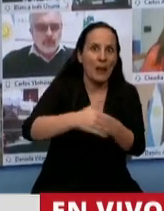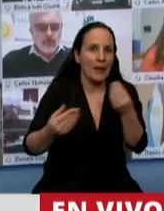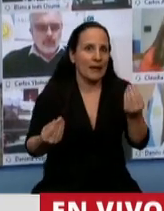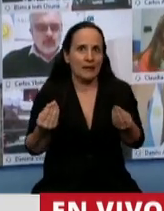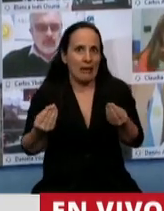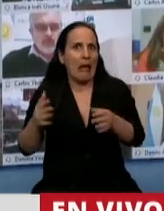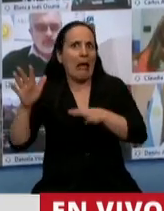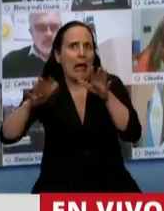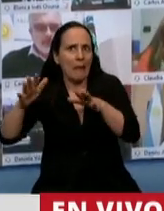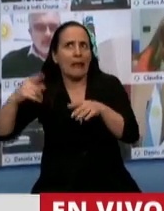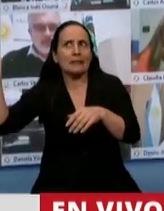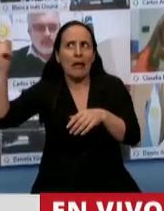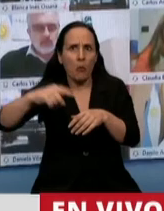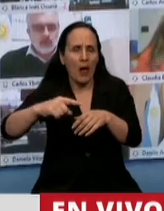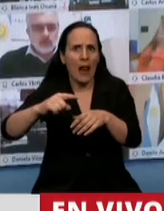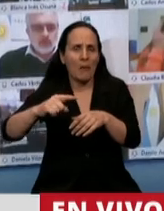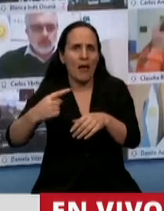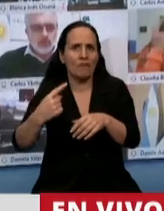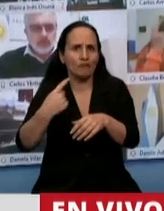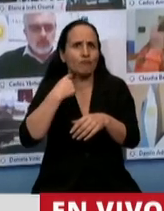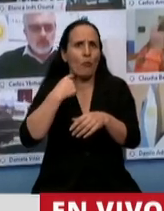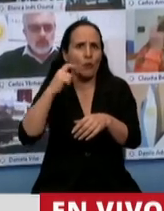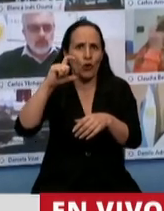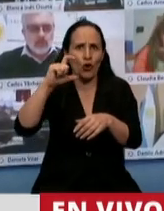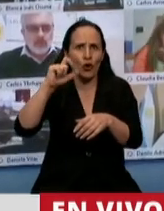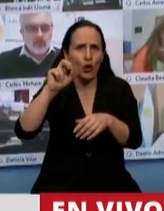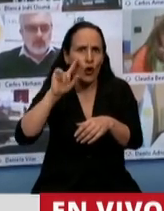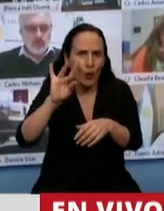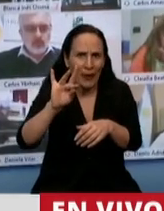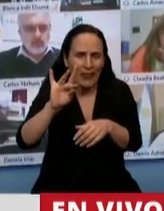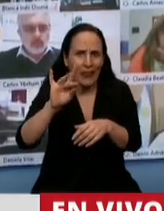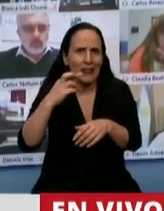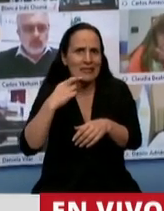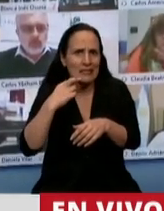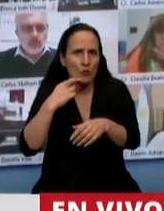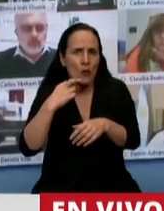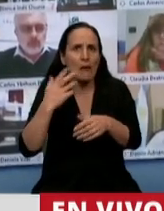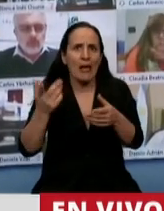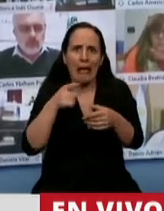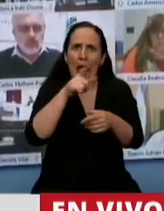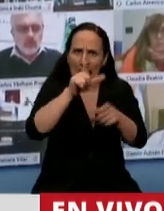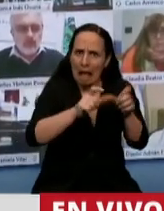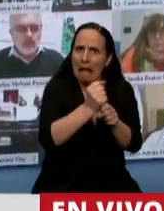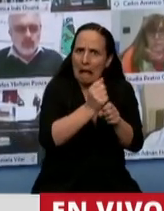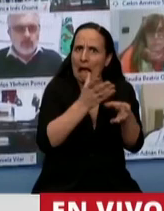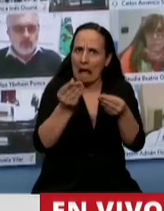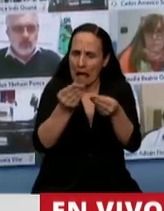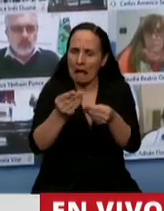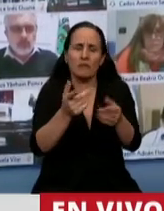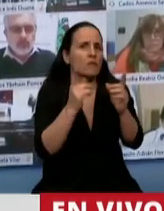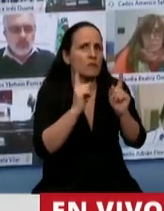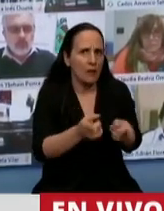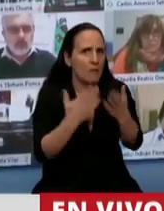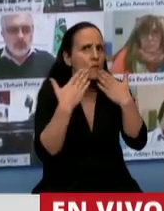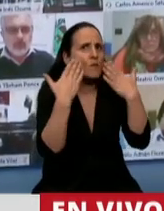contagiados de COVID-19. Y ahí estaban esos trabajadores también colaborando con esa logística. A ellos decirles también muchas